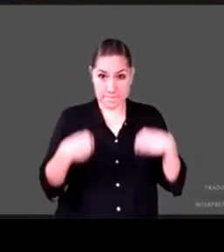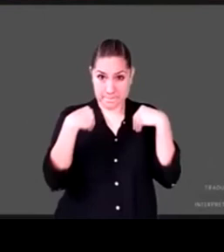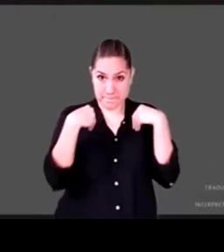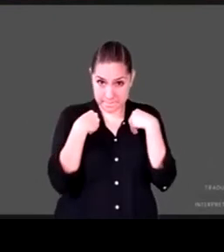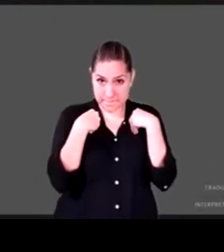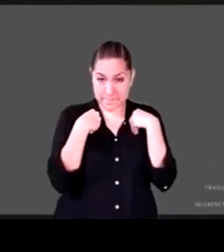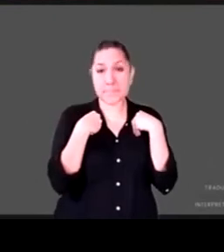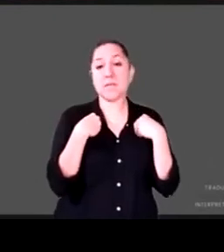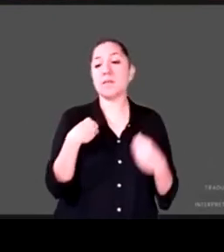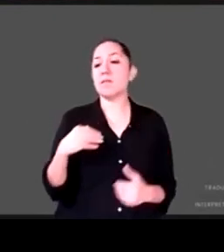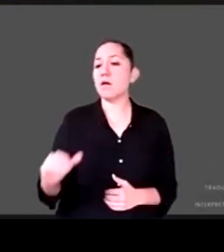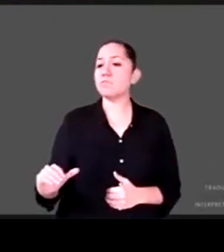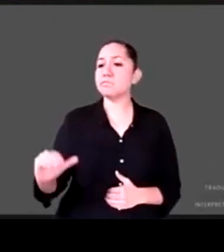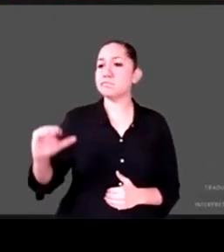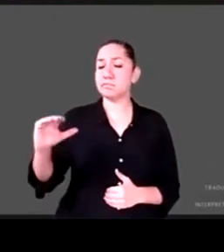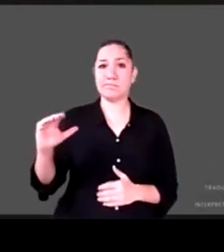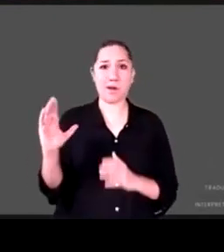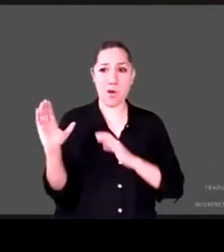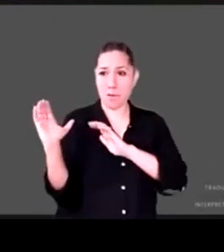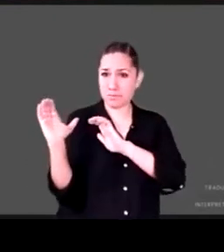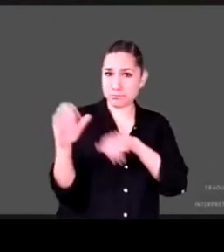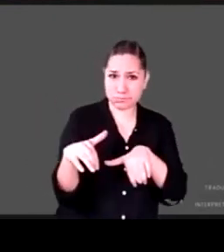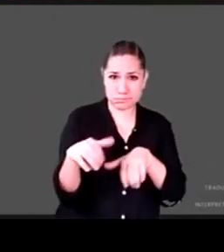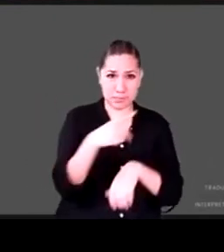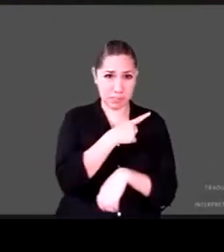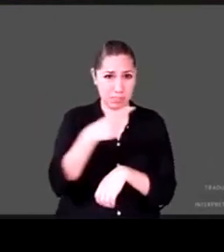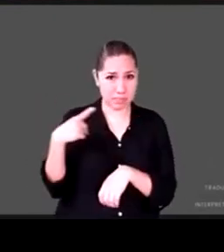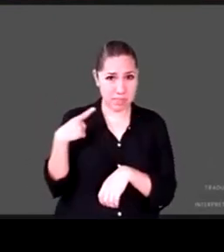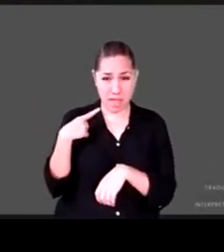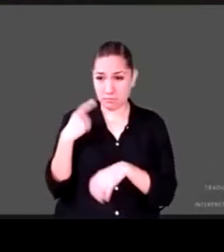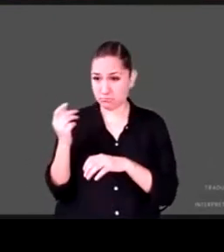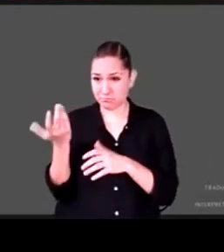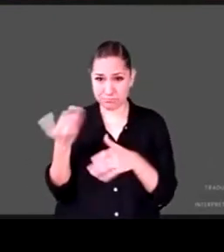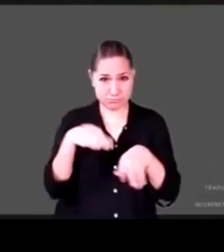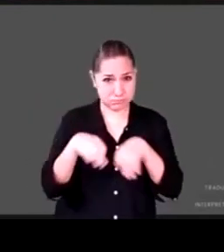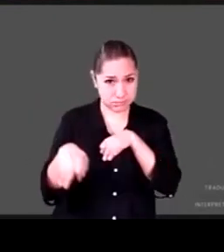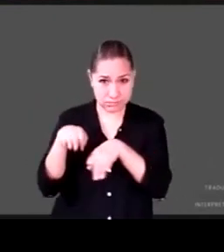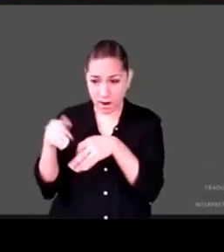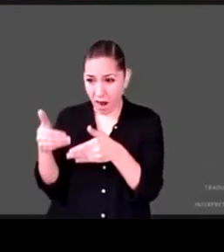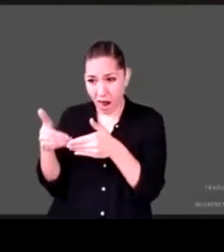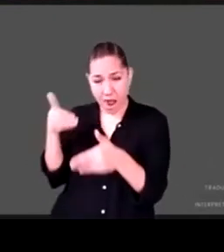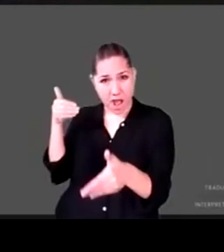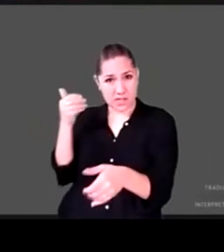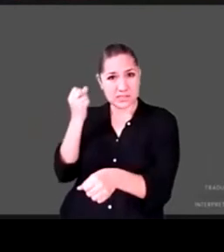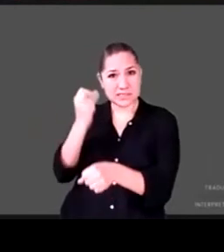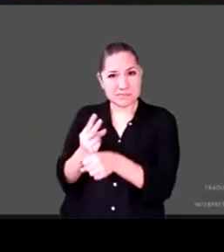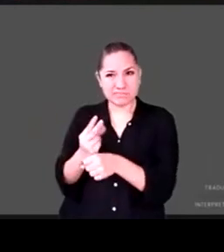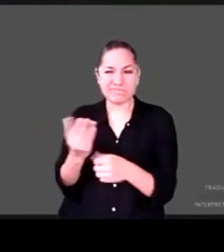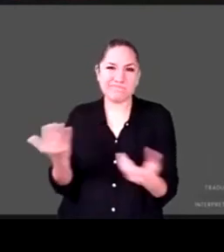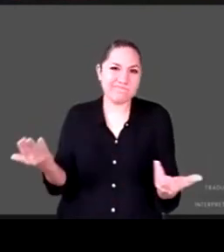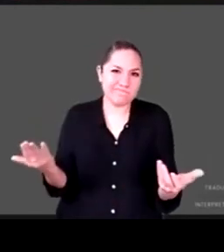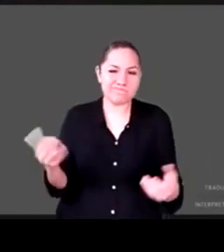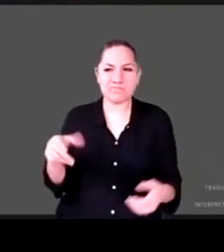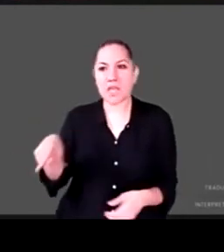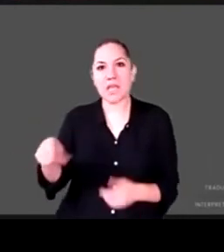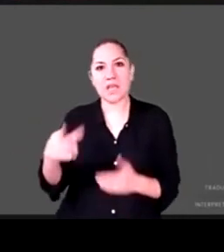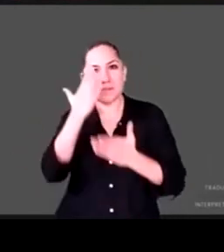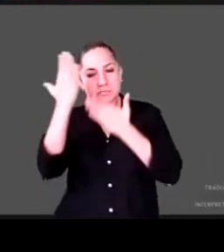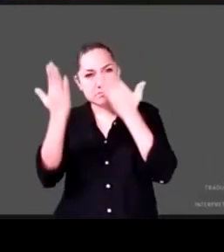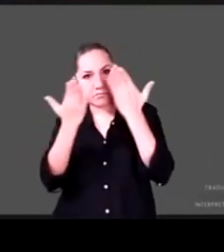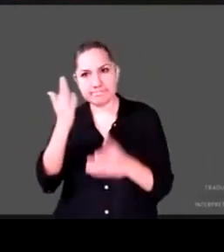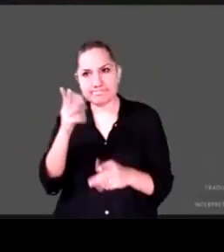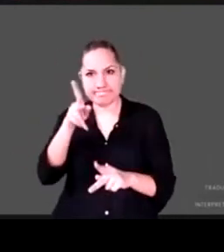de trabajo a edad temprana. Cuánto daña el que no pueda contar con estudios, con formación